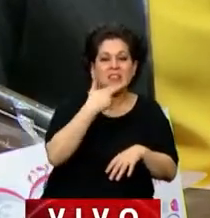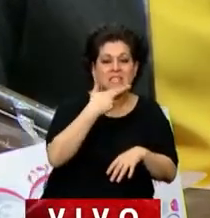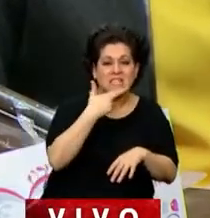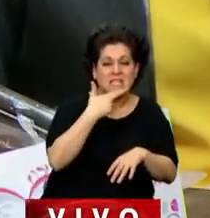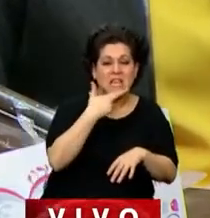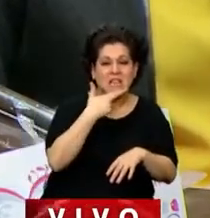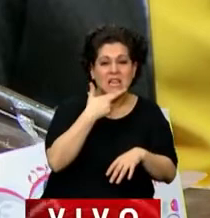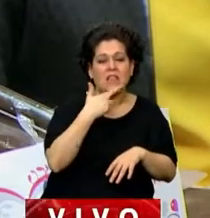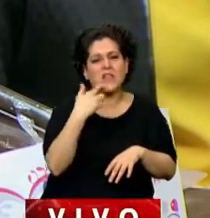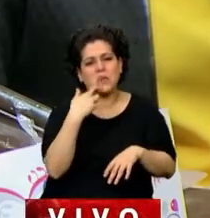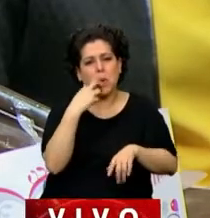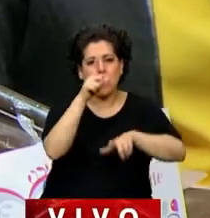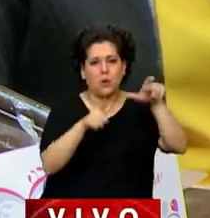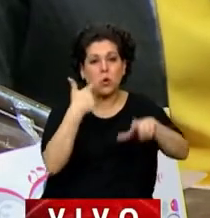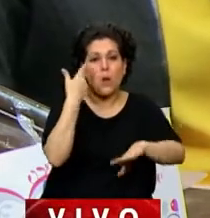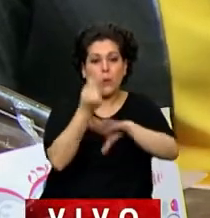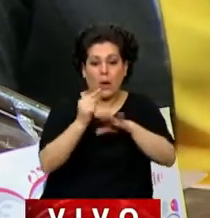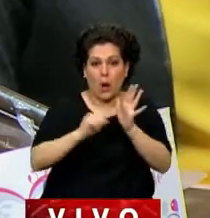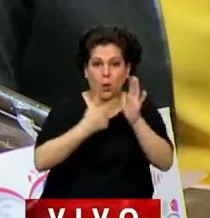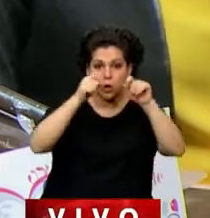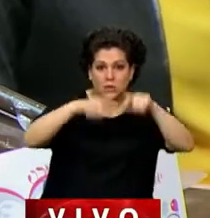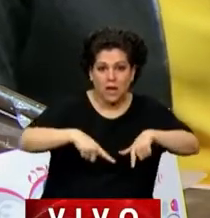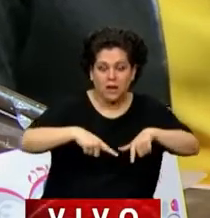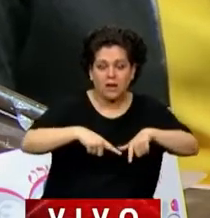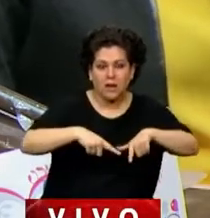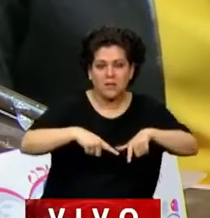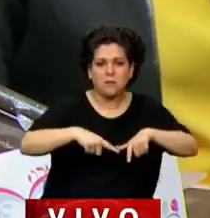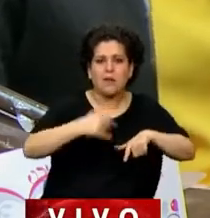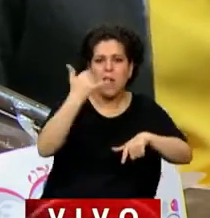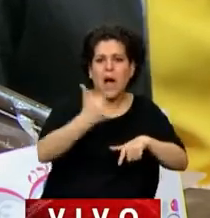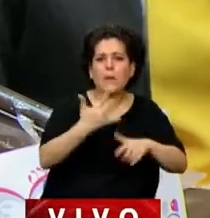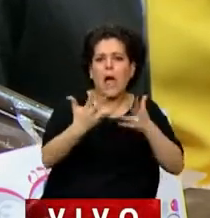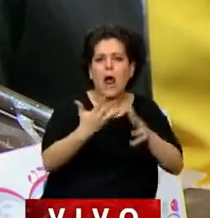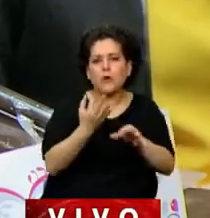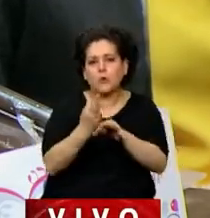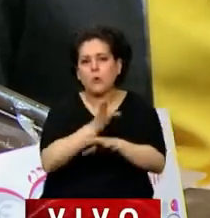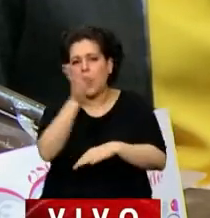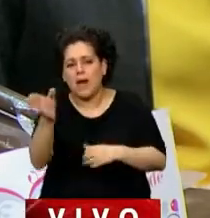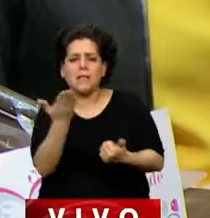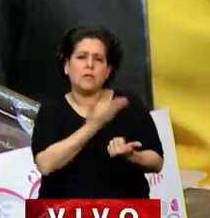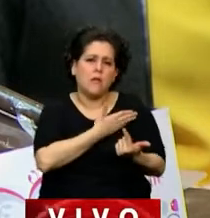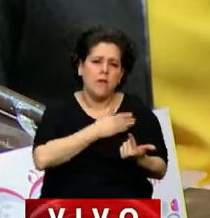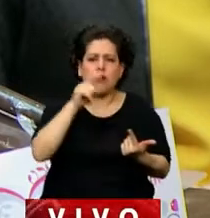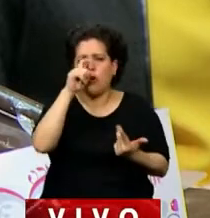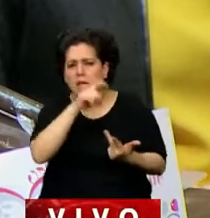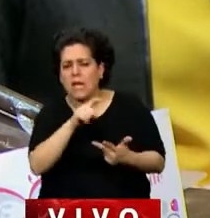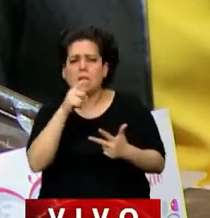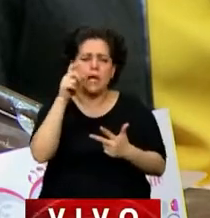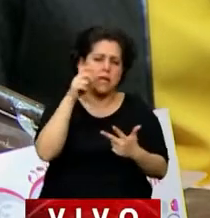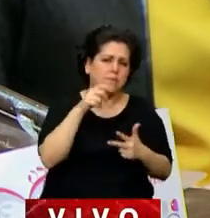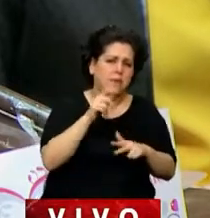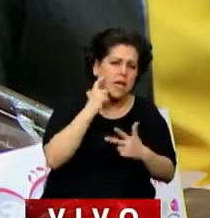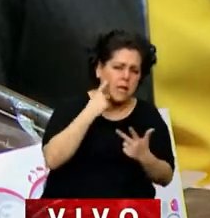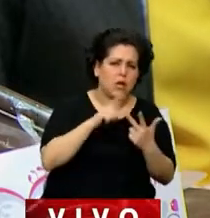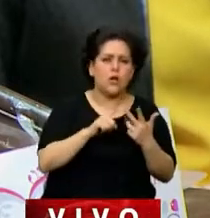y 19 habitantes de Buenos Aires tenía alguna instrucción. Santa Fe, Corriente, Entre Ríos, San Luis